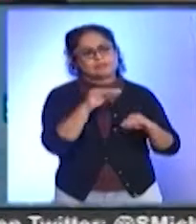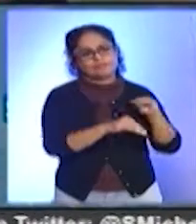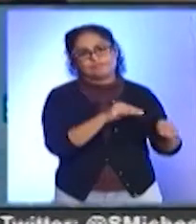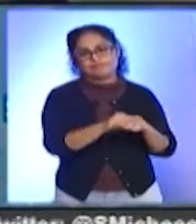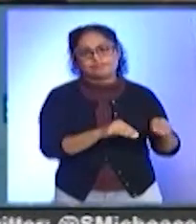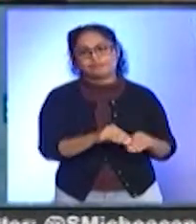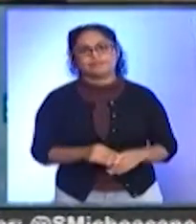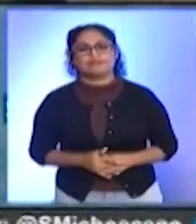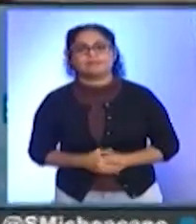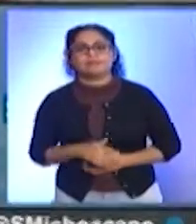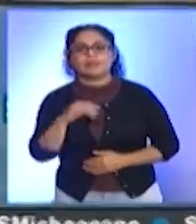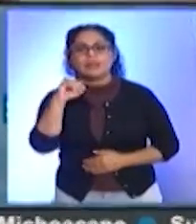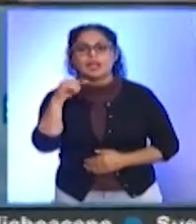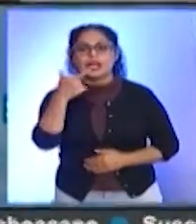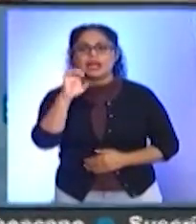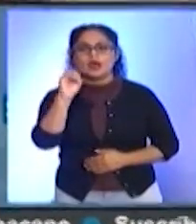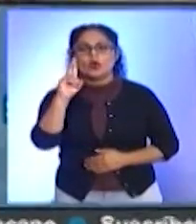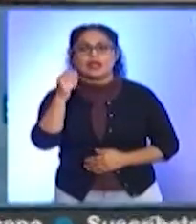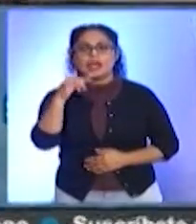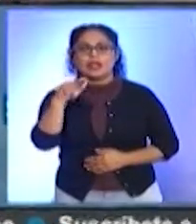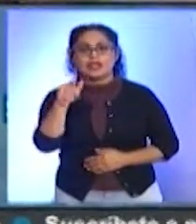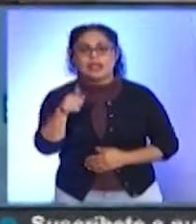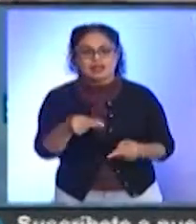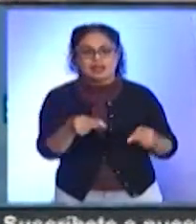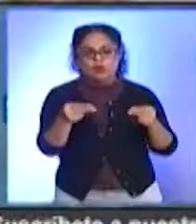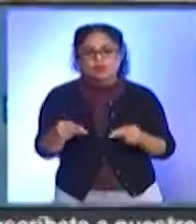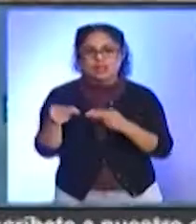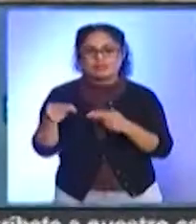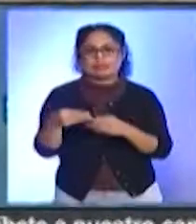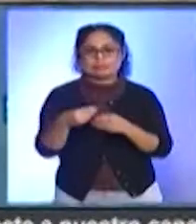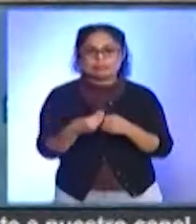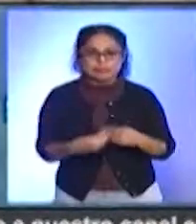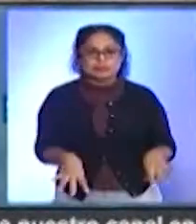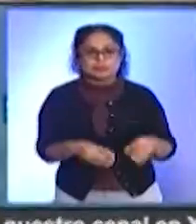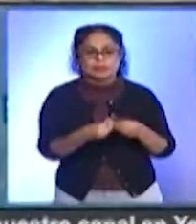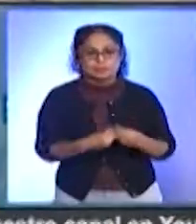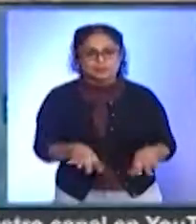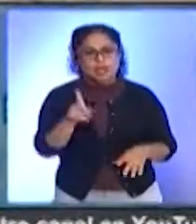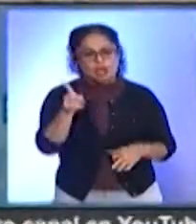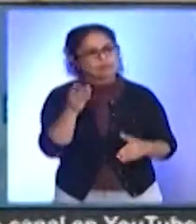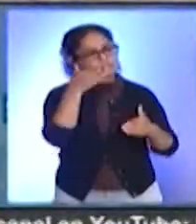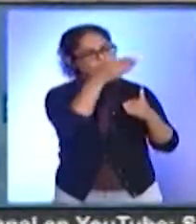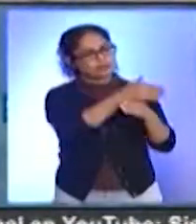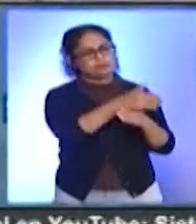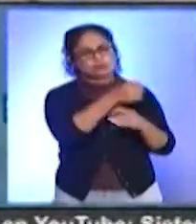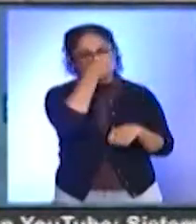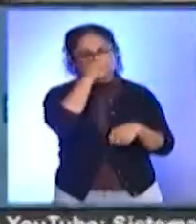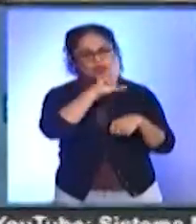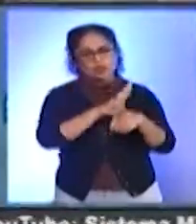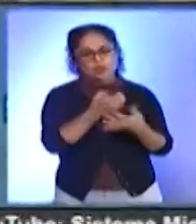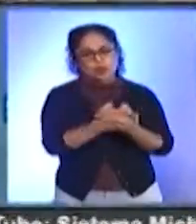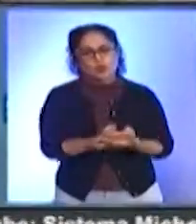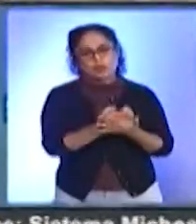Georgina Martínez expuso que los negocios que sufrieron daños fueron referidos con la Secretaría de Economía para su mejor atención.